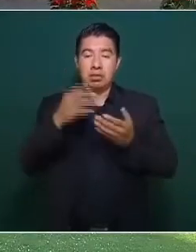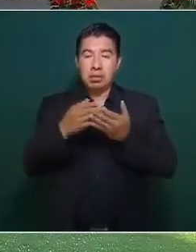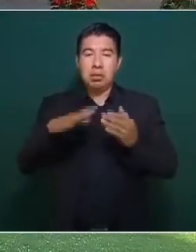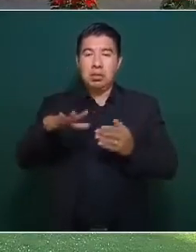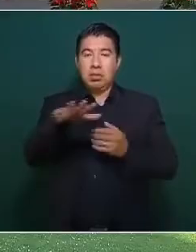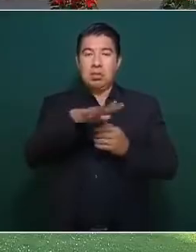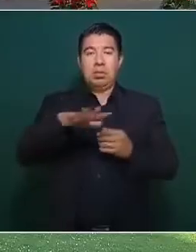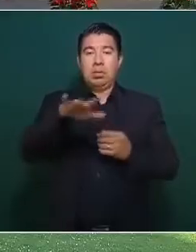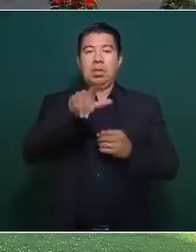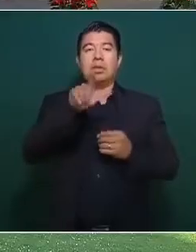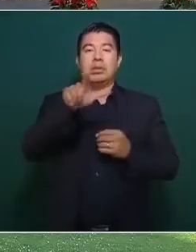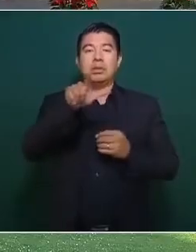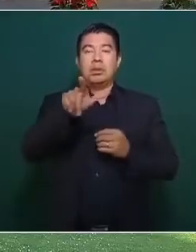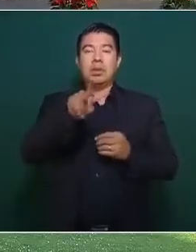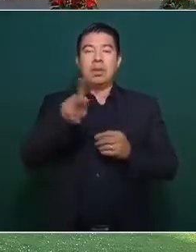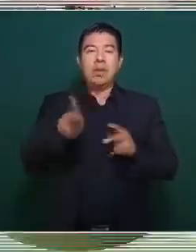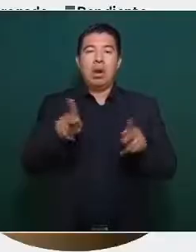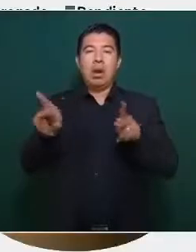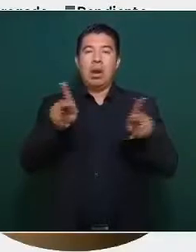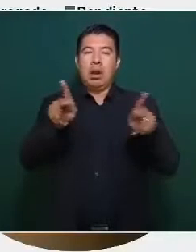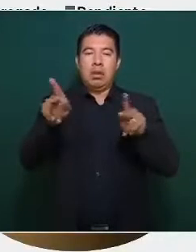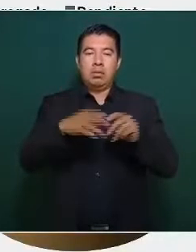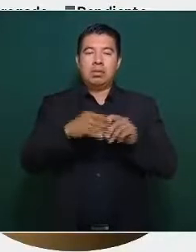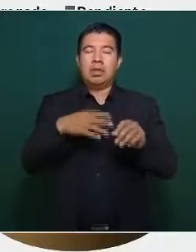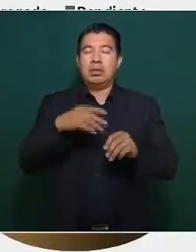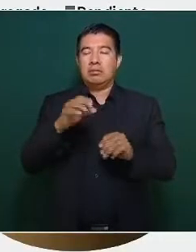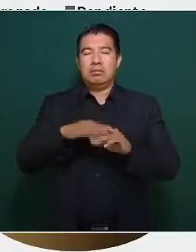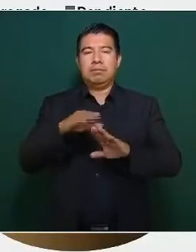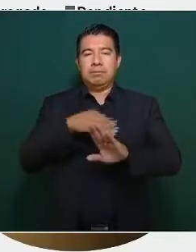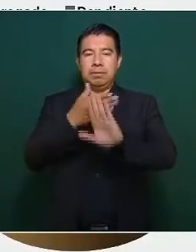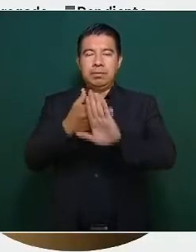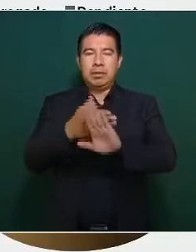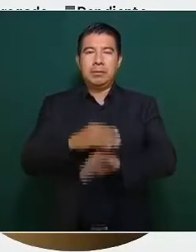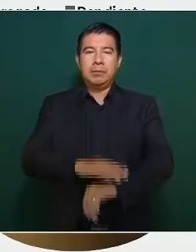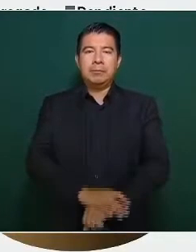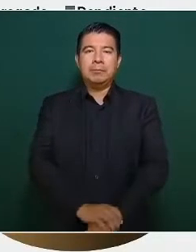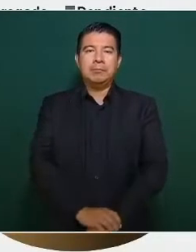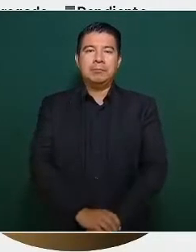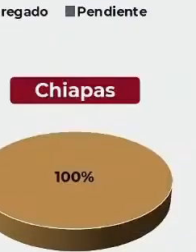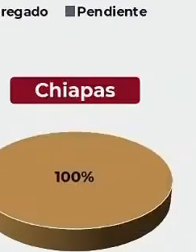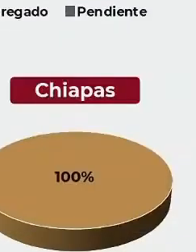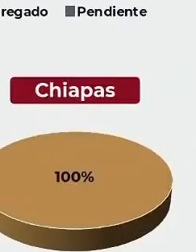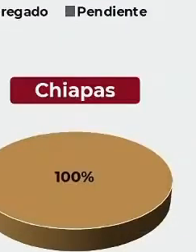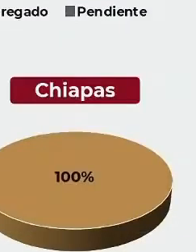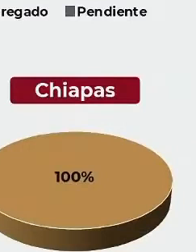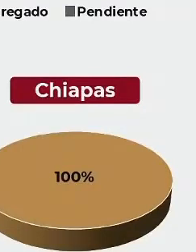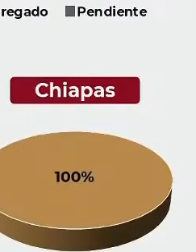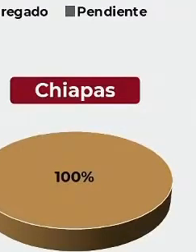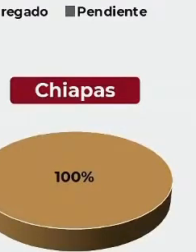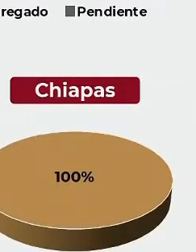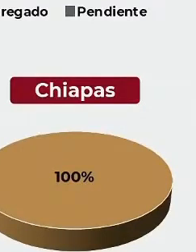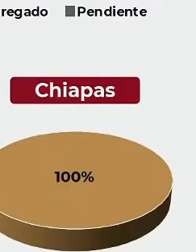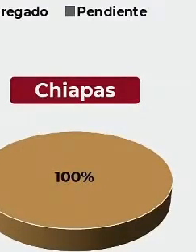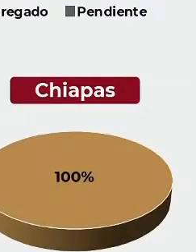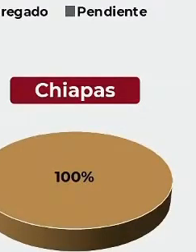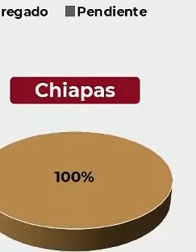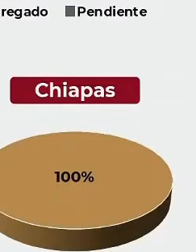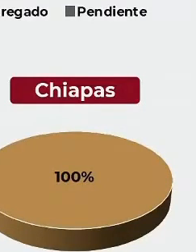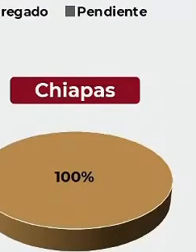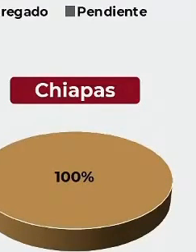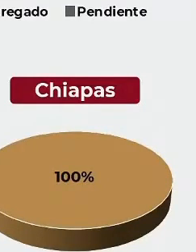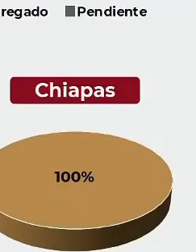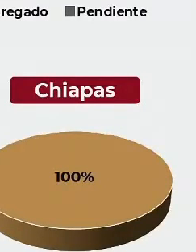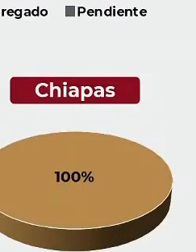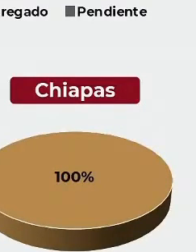17 municipios resultaron afectados. Tuvimos 194.783 familias